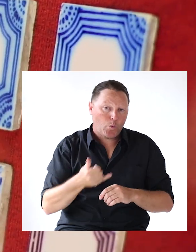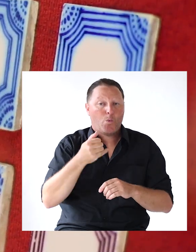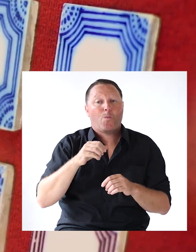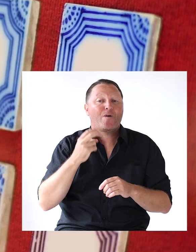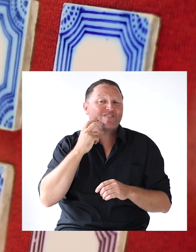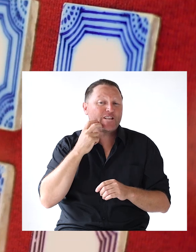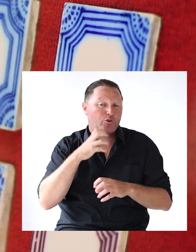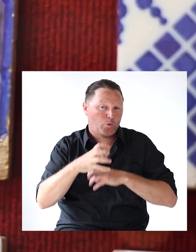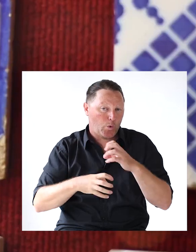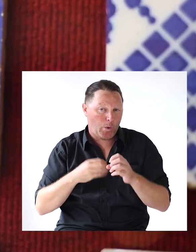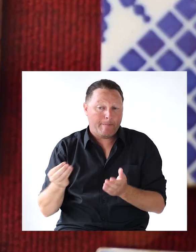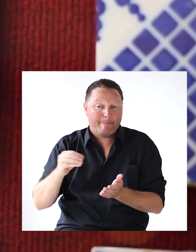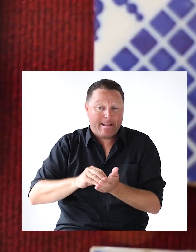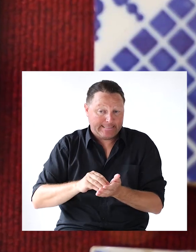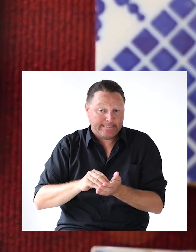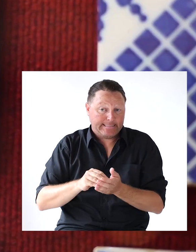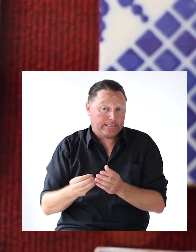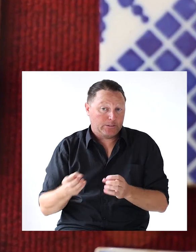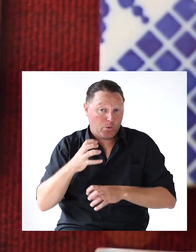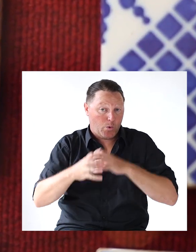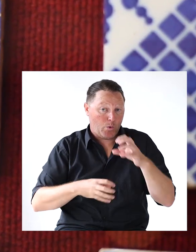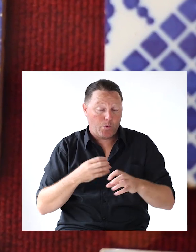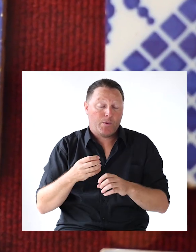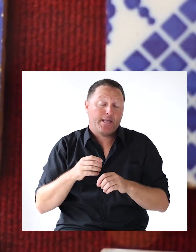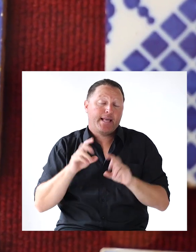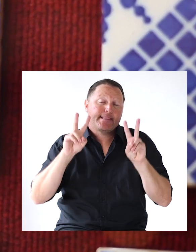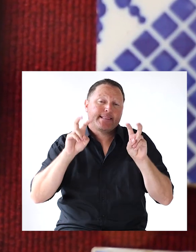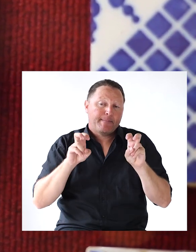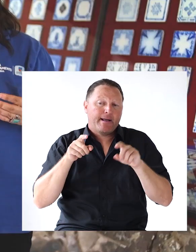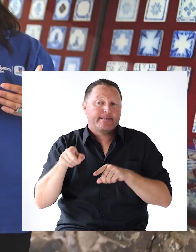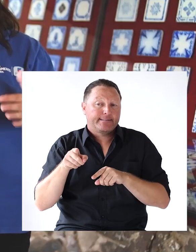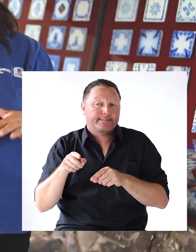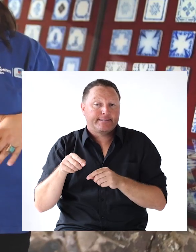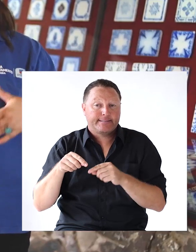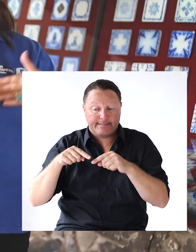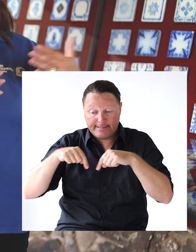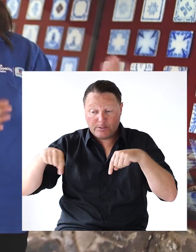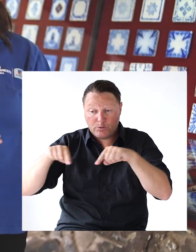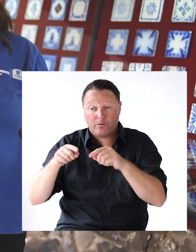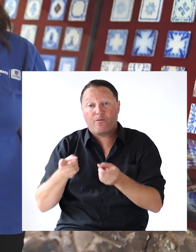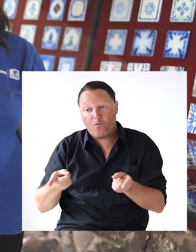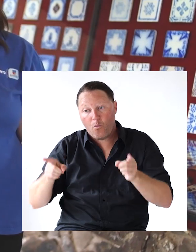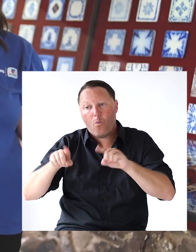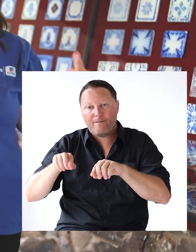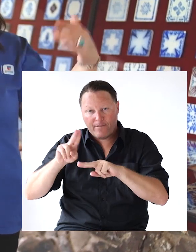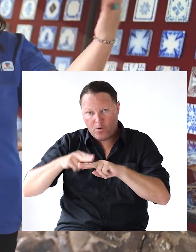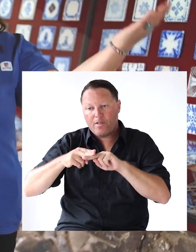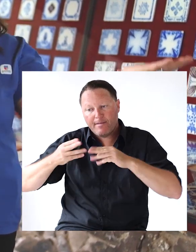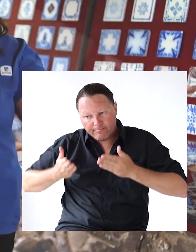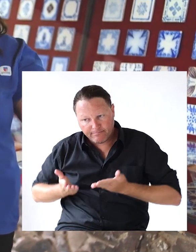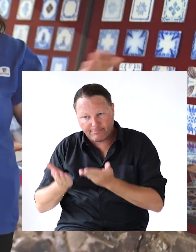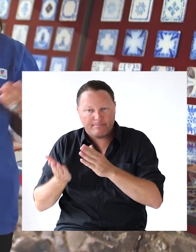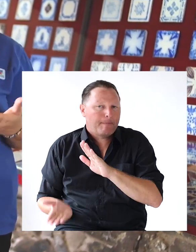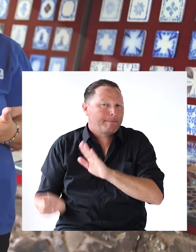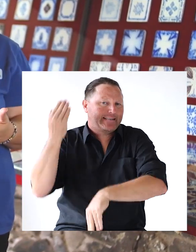el vinoso Sino que empleaba Otros colores más Implicaba Que ese azulejo Tenía que volver Al horno De